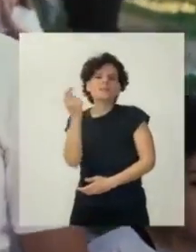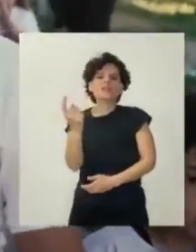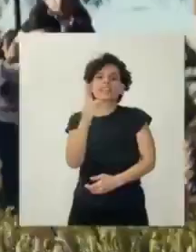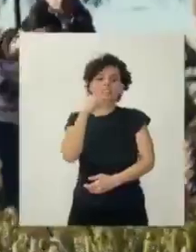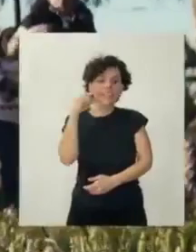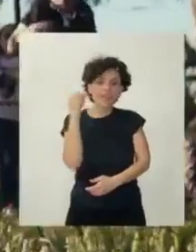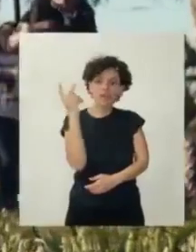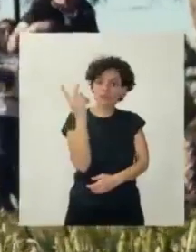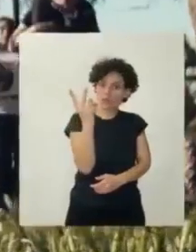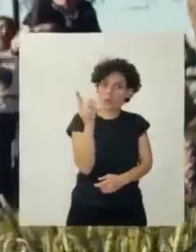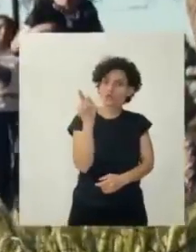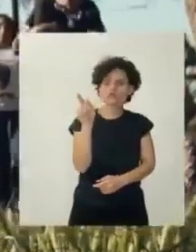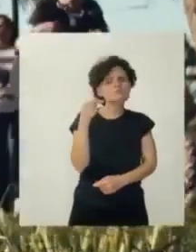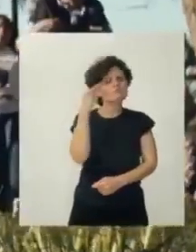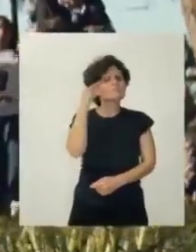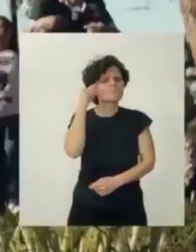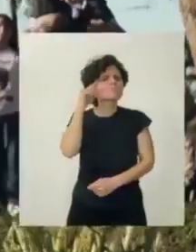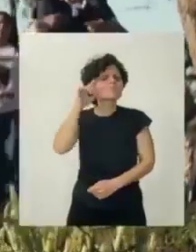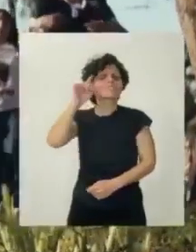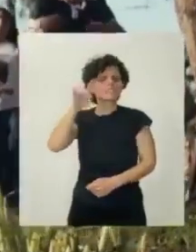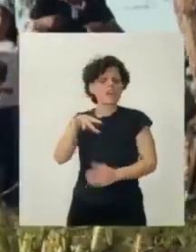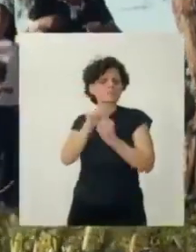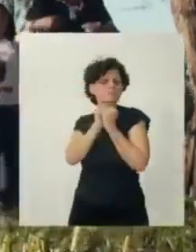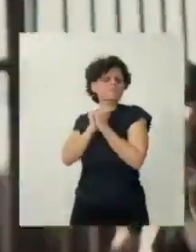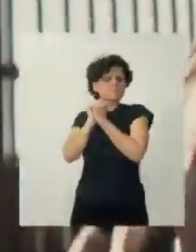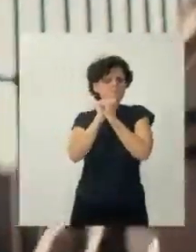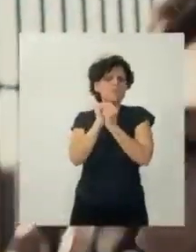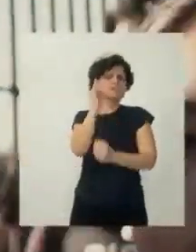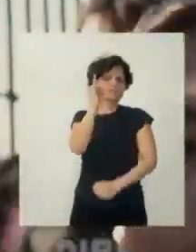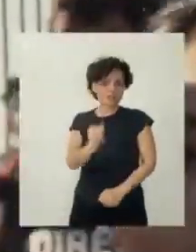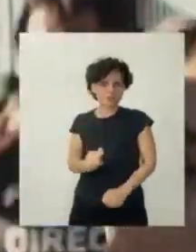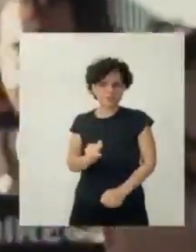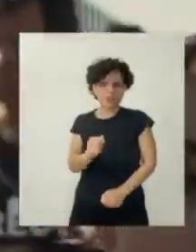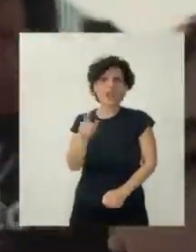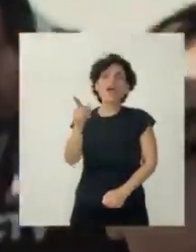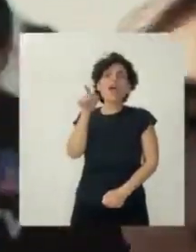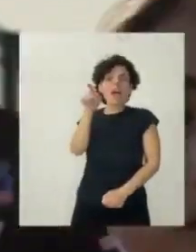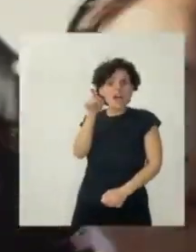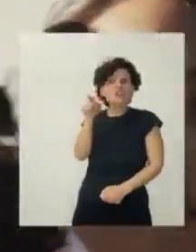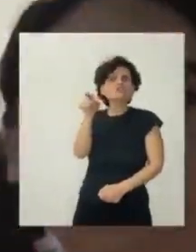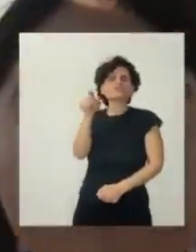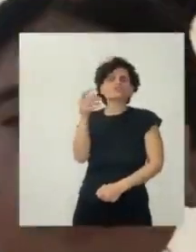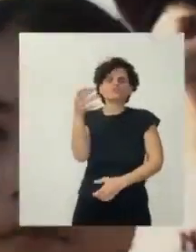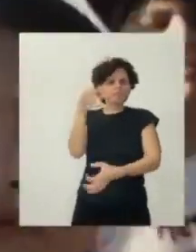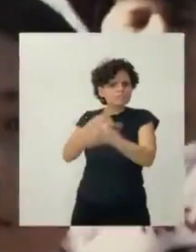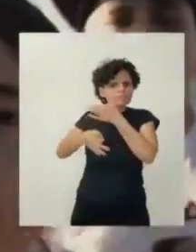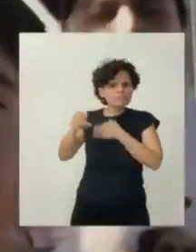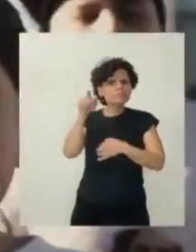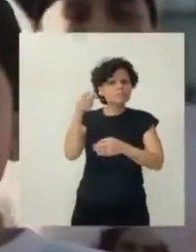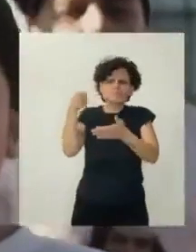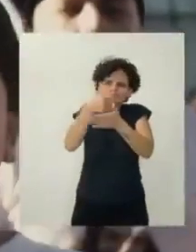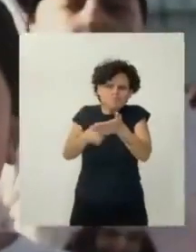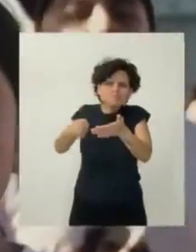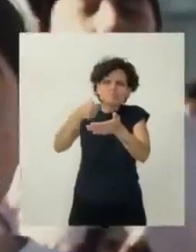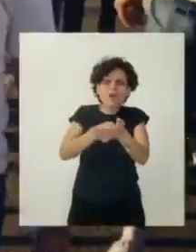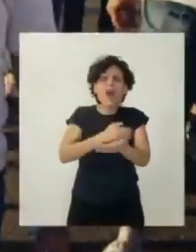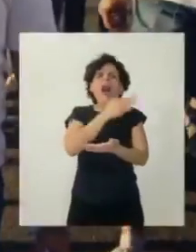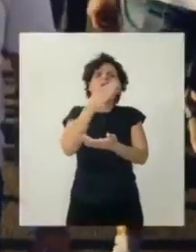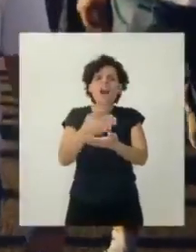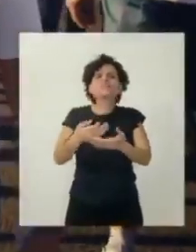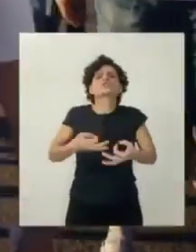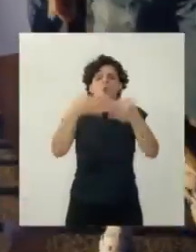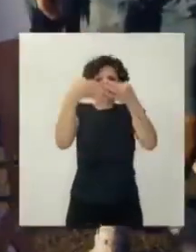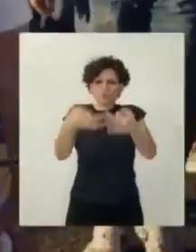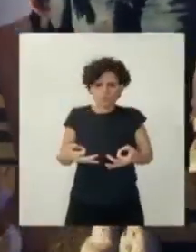mami, mis tías y mi tío yo sé que estarán siempre conmigo porque ellos me dicen que no descansarán